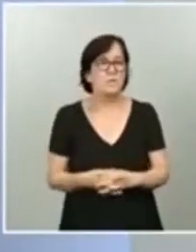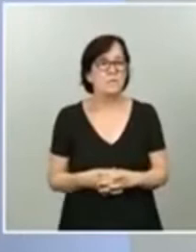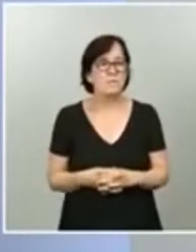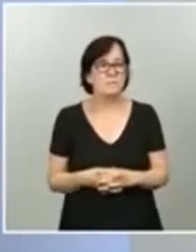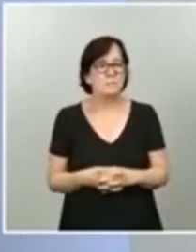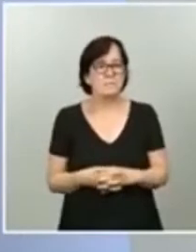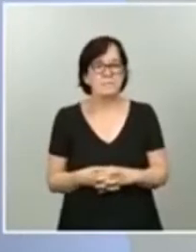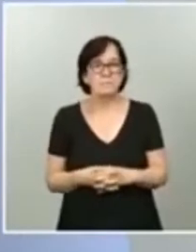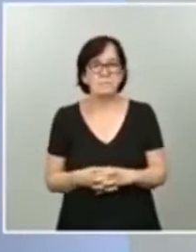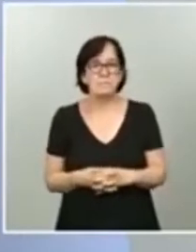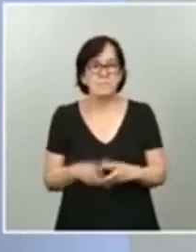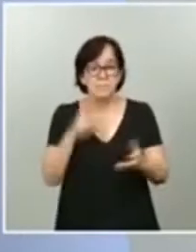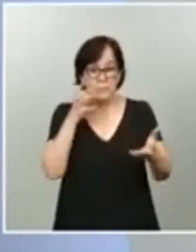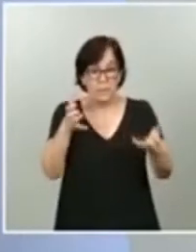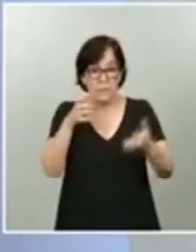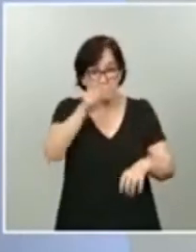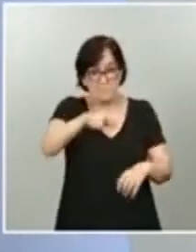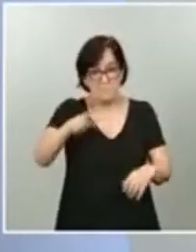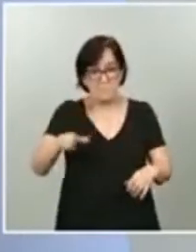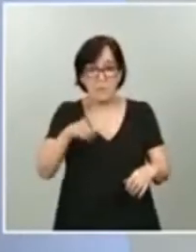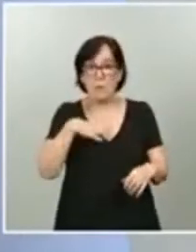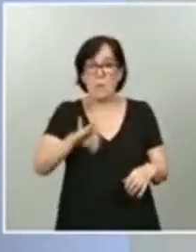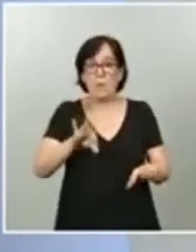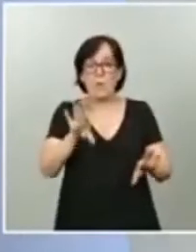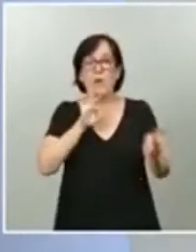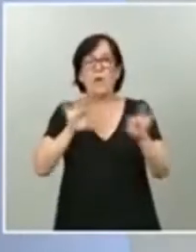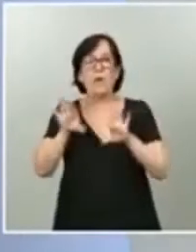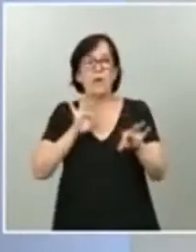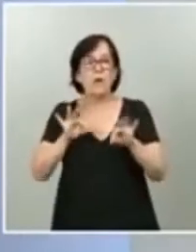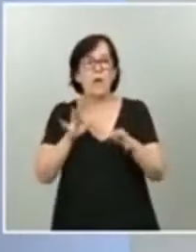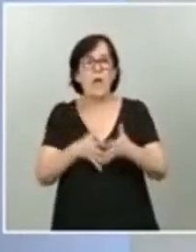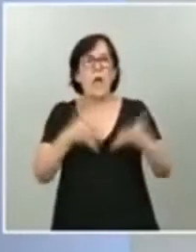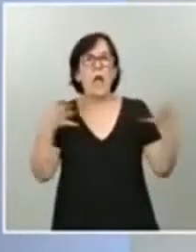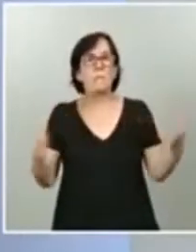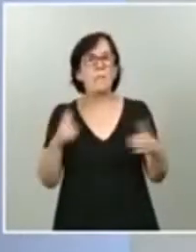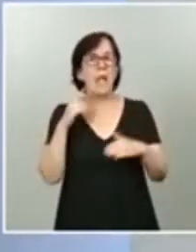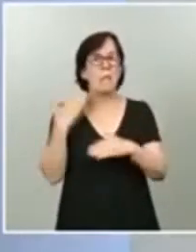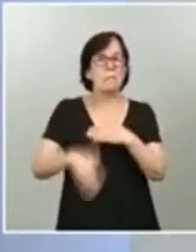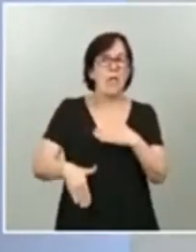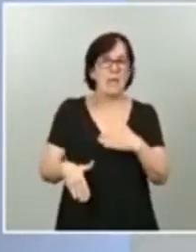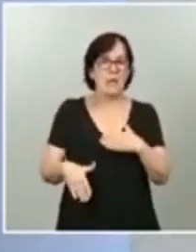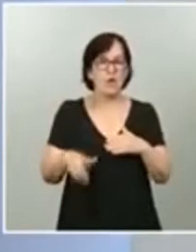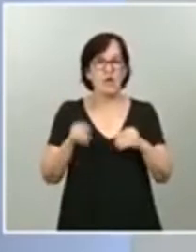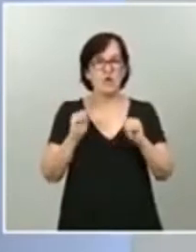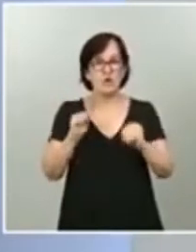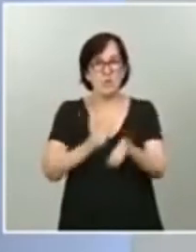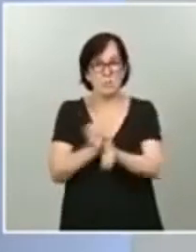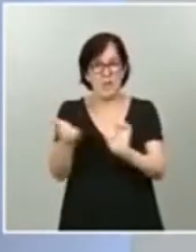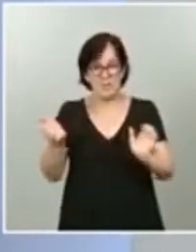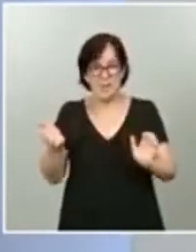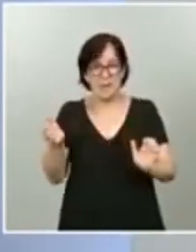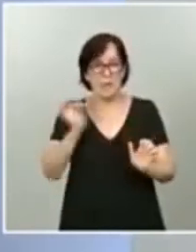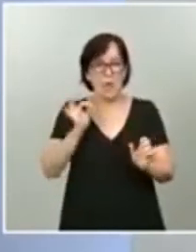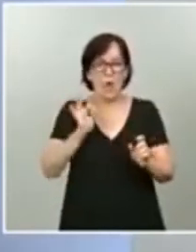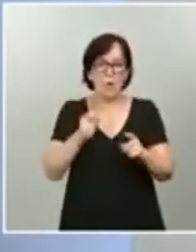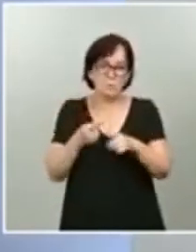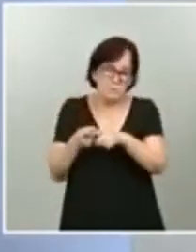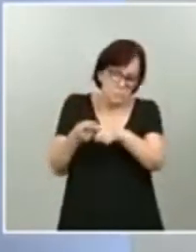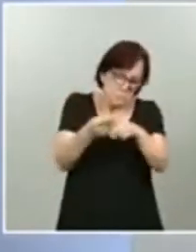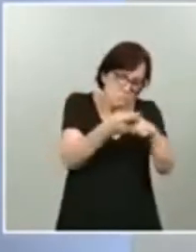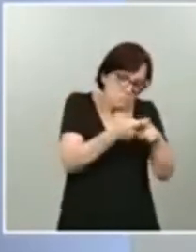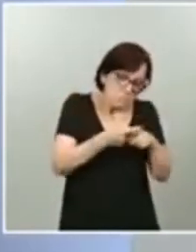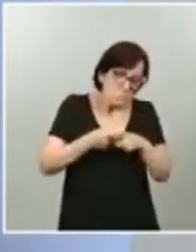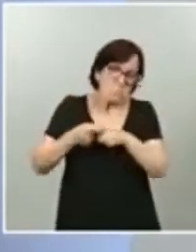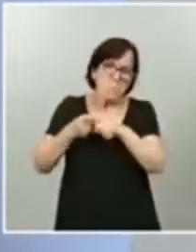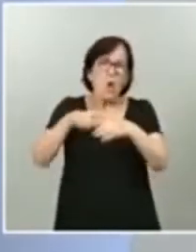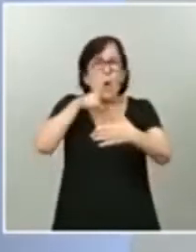el beneficiario podrá optar por ampliar el plazo de su préstamo o bien redistribuir las cuotas